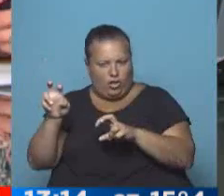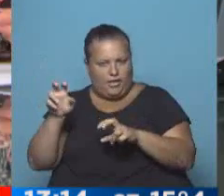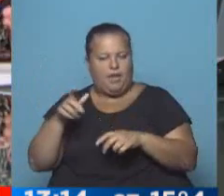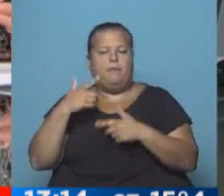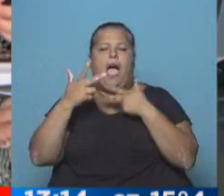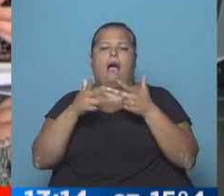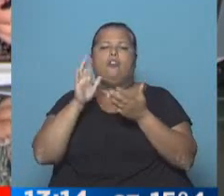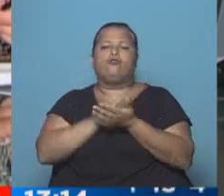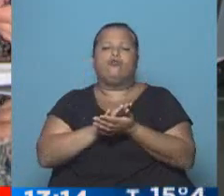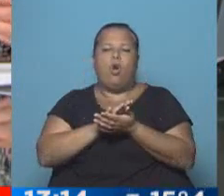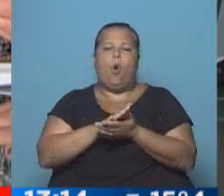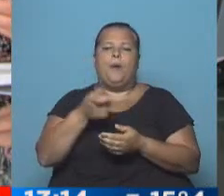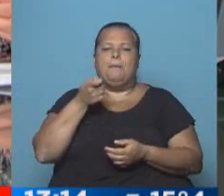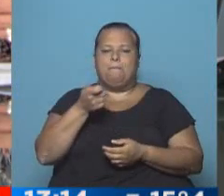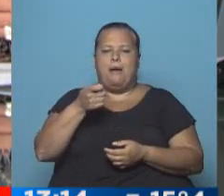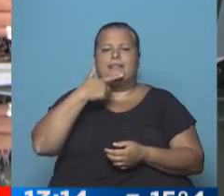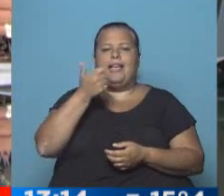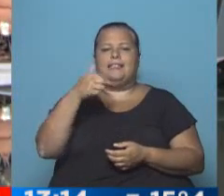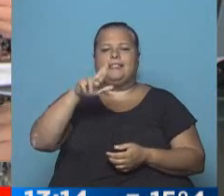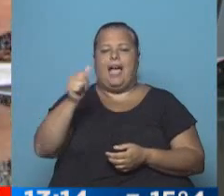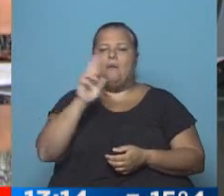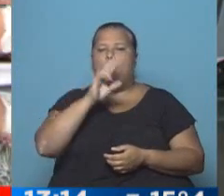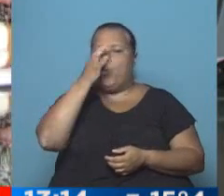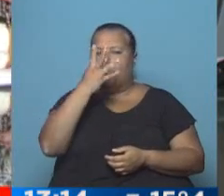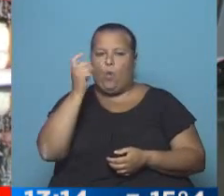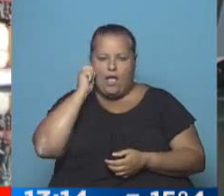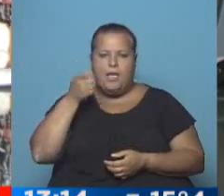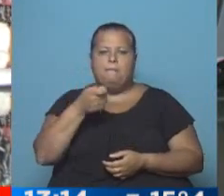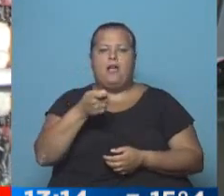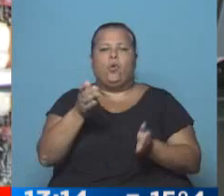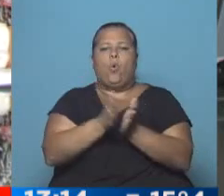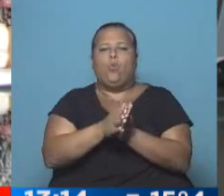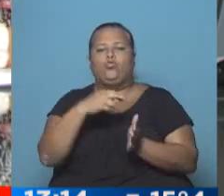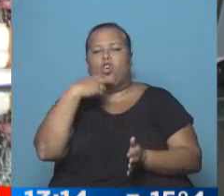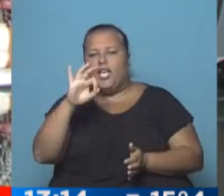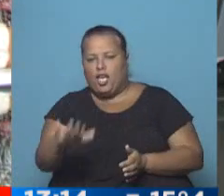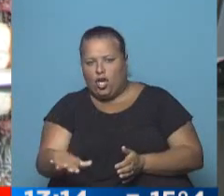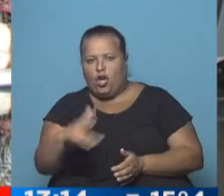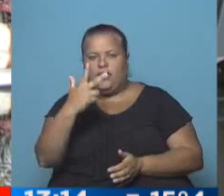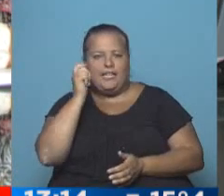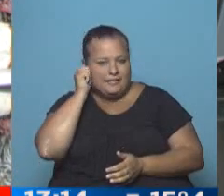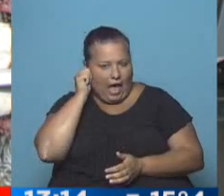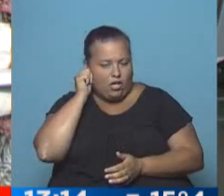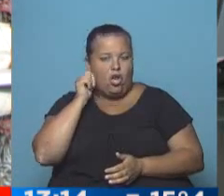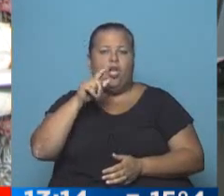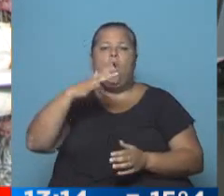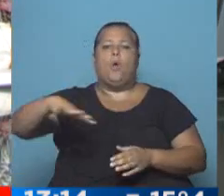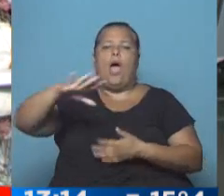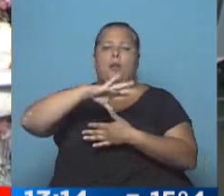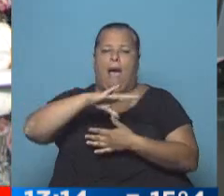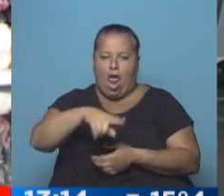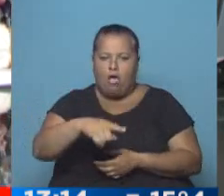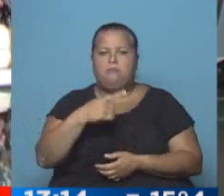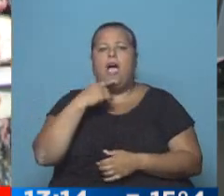Vamos a ocuparnos ahora del asesinato de Sandra, esta joven de 24 años, fue asesinada junto a su pequeño de 3 años en el Palomar.